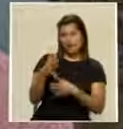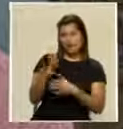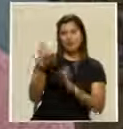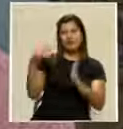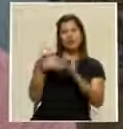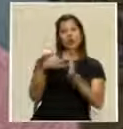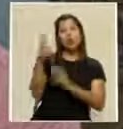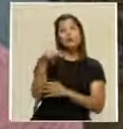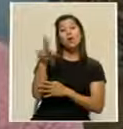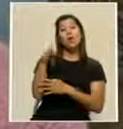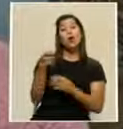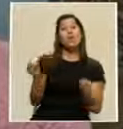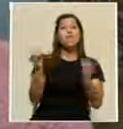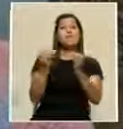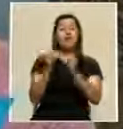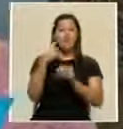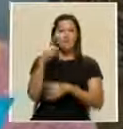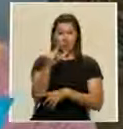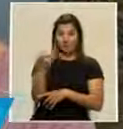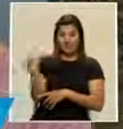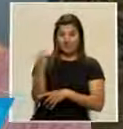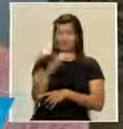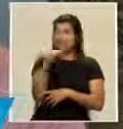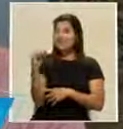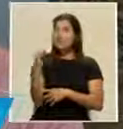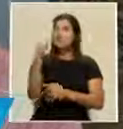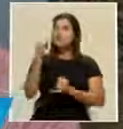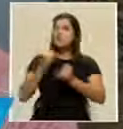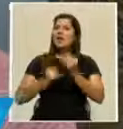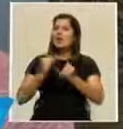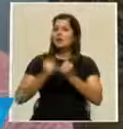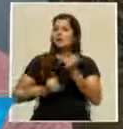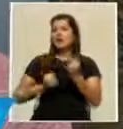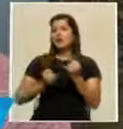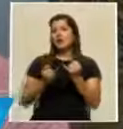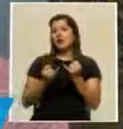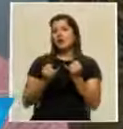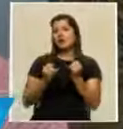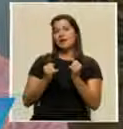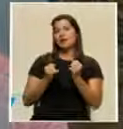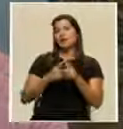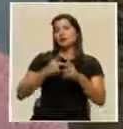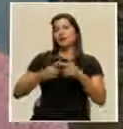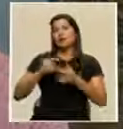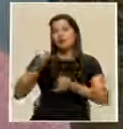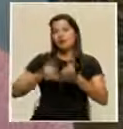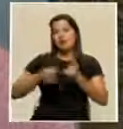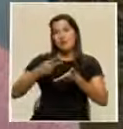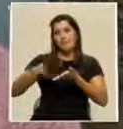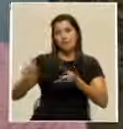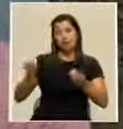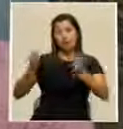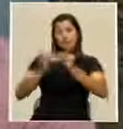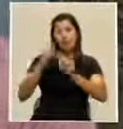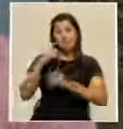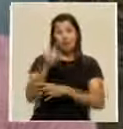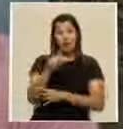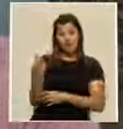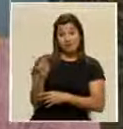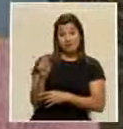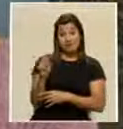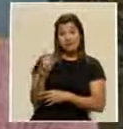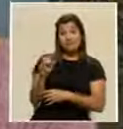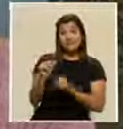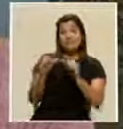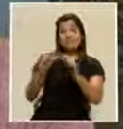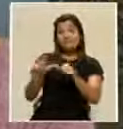mensualmente que a la larga. Pues obviamente el monto es muchísimo más elevado, ¿verdad? Y si eso aumenta